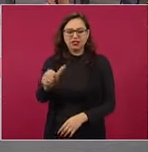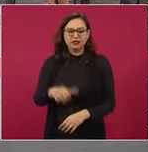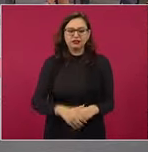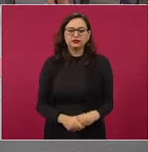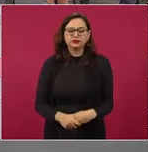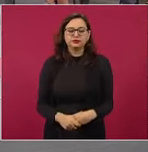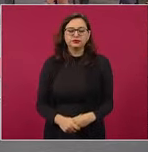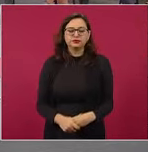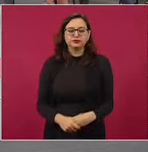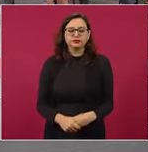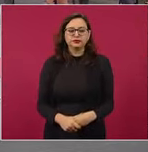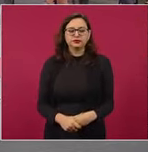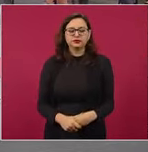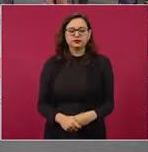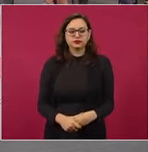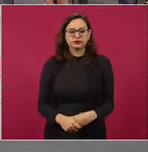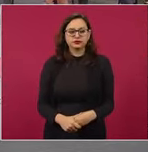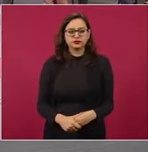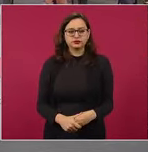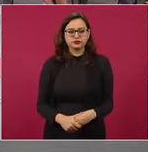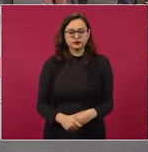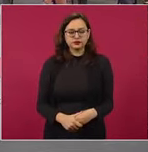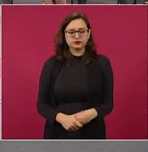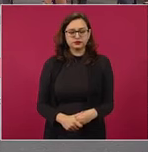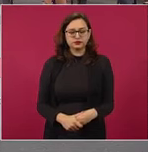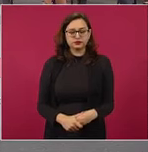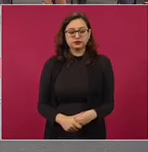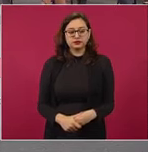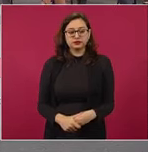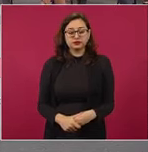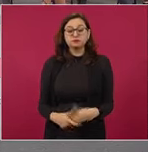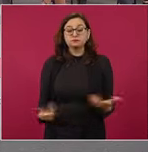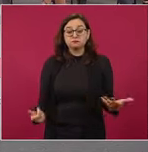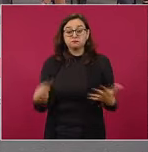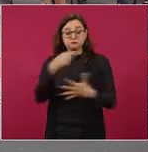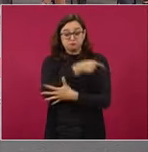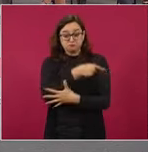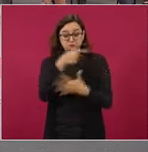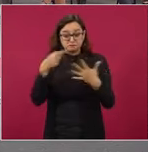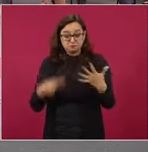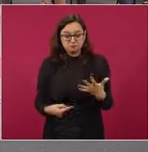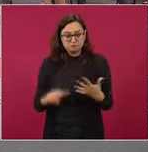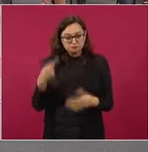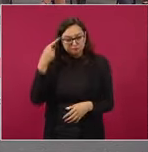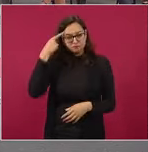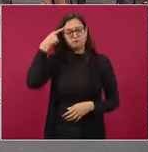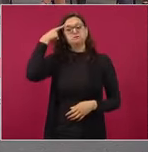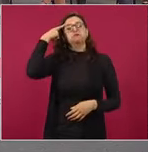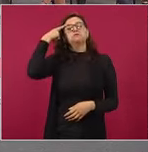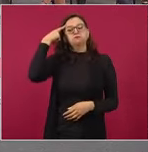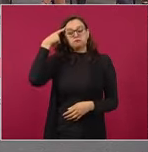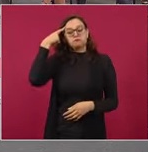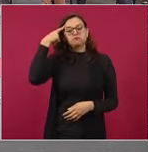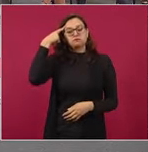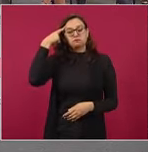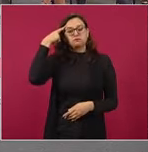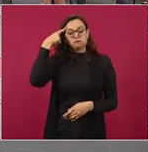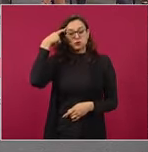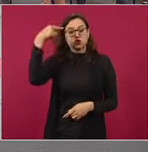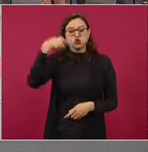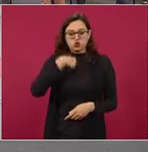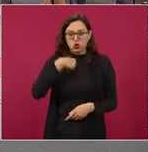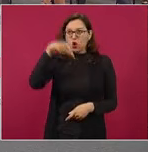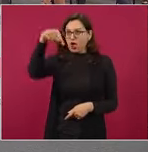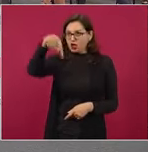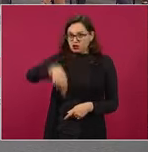Por todas estas consideraciones, aquí, en